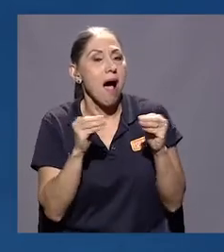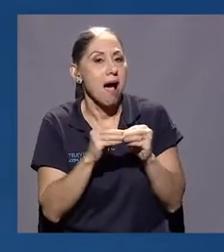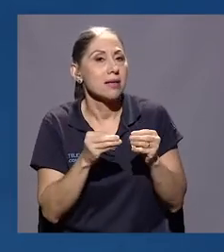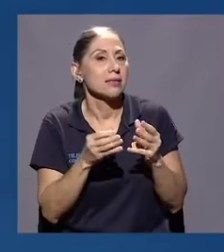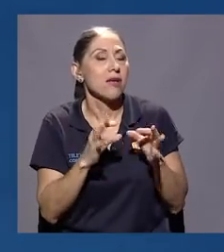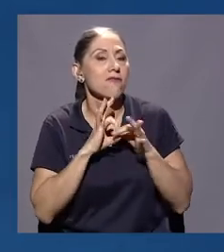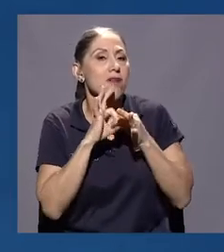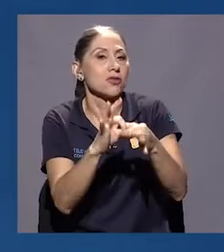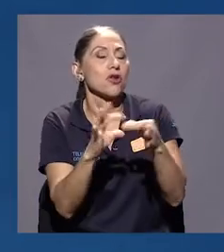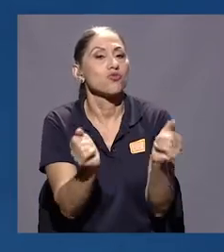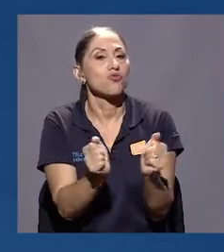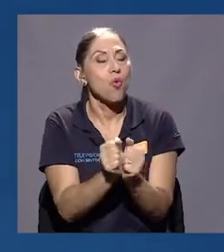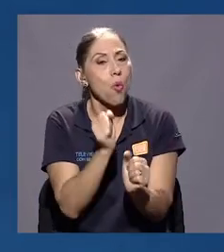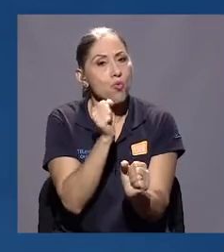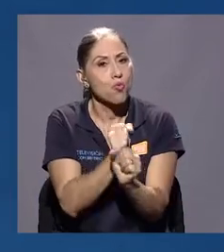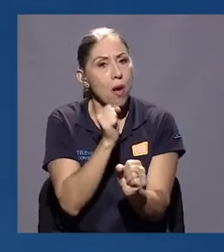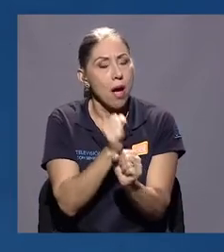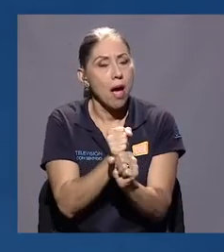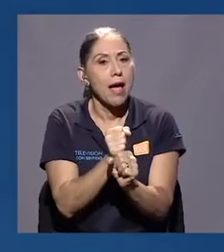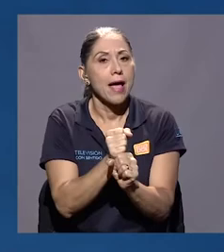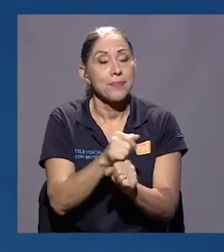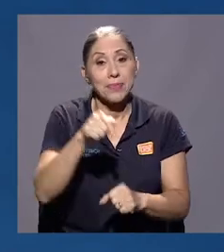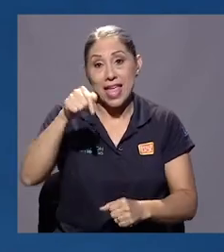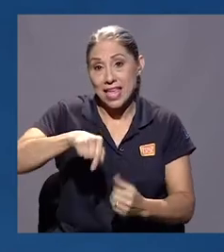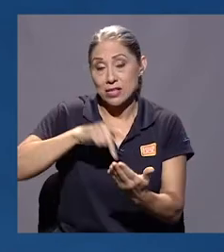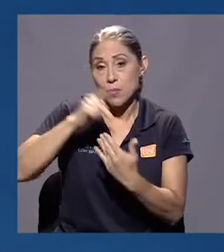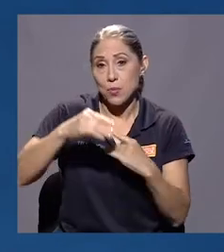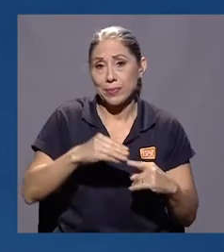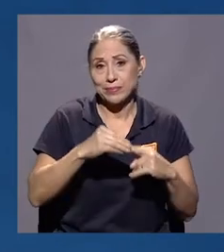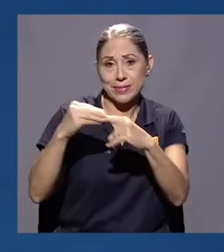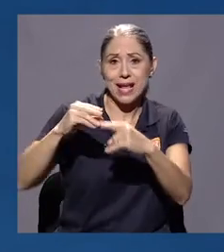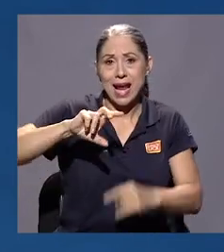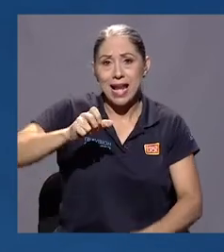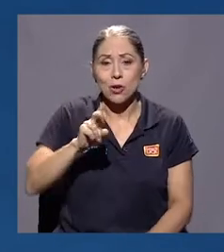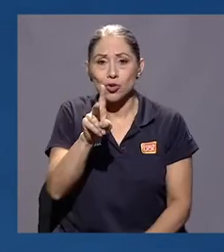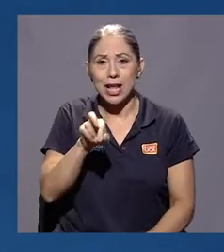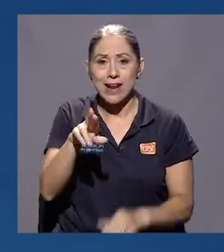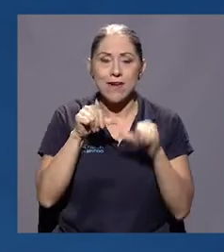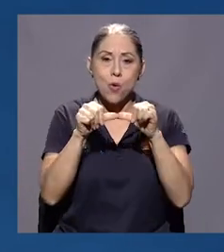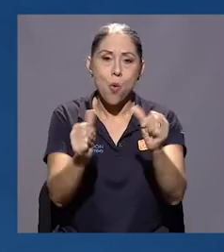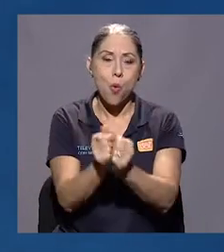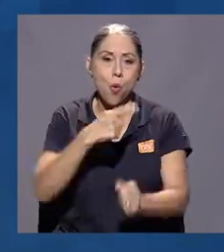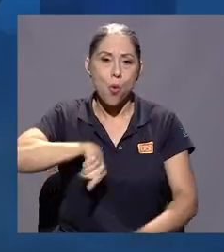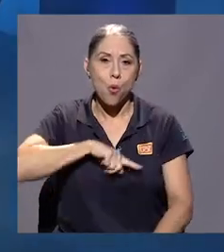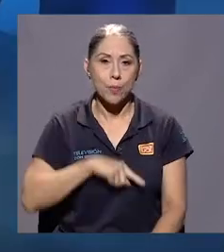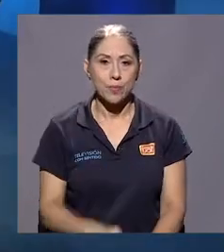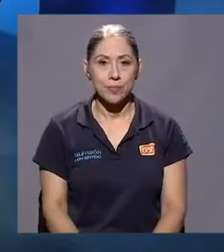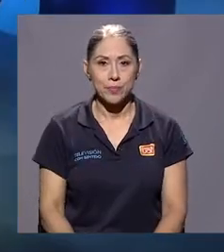más relativos a la producción en este especial de Canal UCR. Quédese con nosotros.